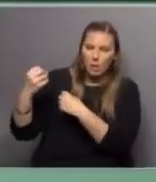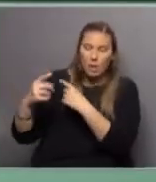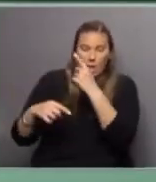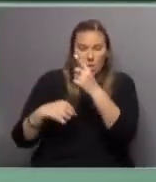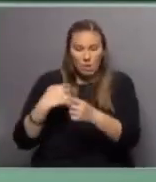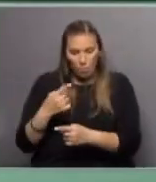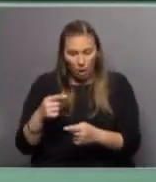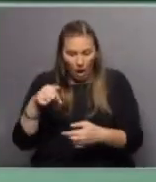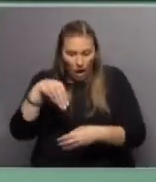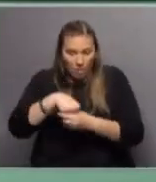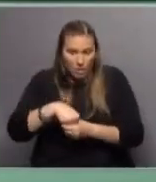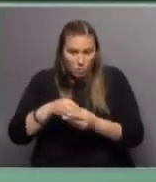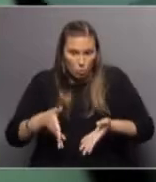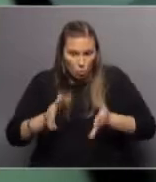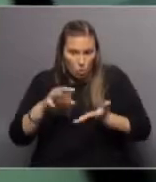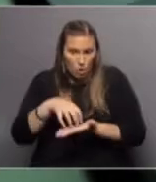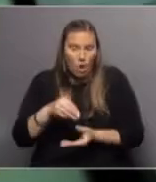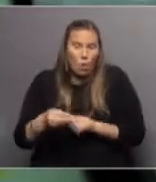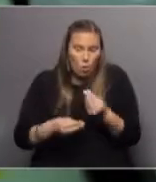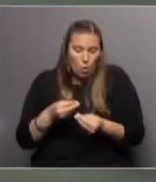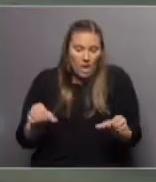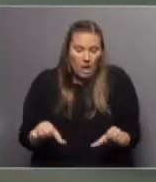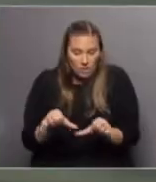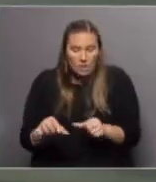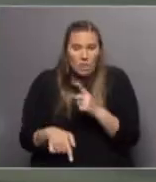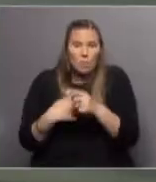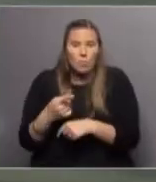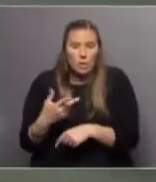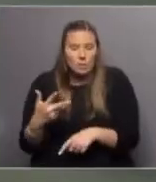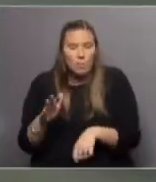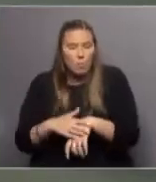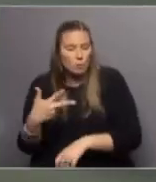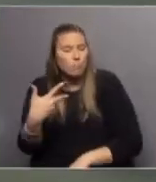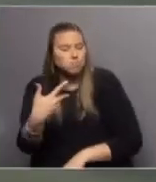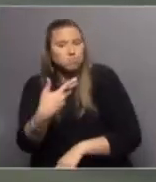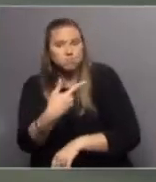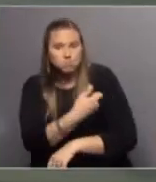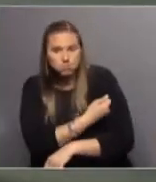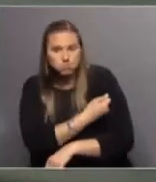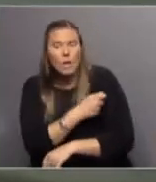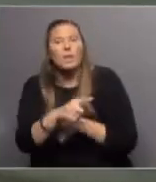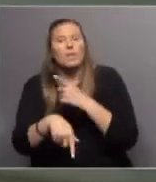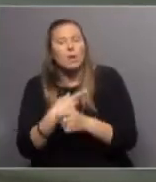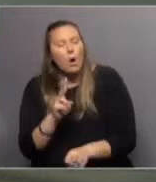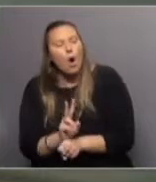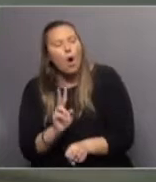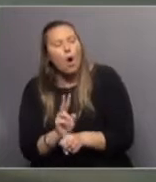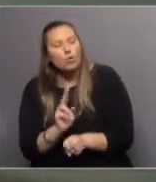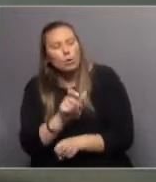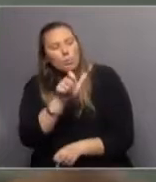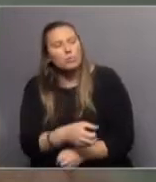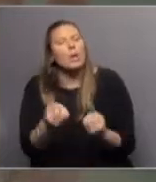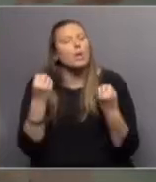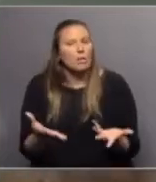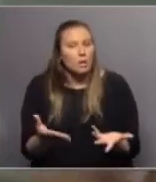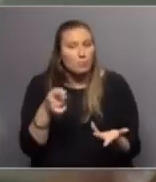lo que sucede dentro del sitio hasta que el fármaco se inyecta en el paciente y luego un posterior seguimiento. Todo